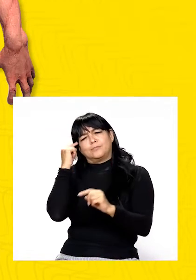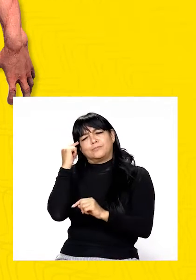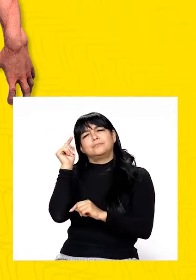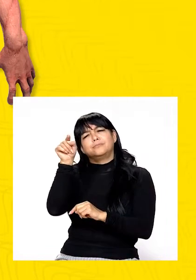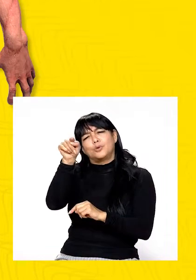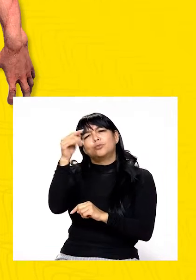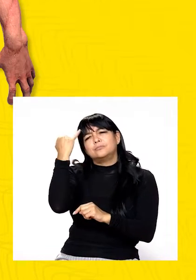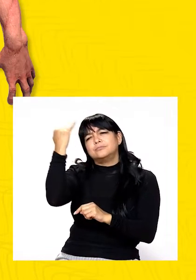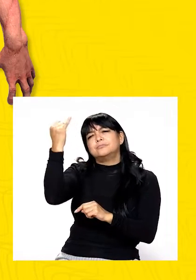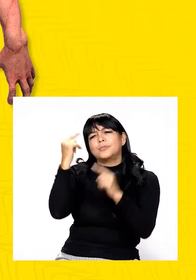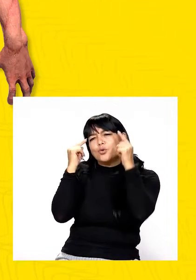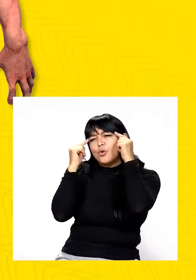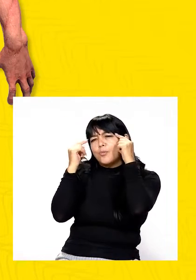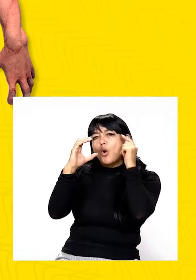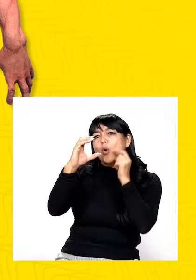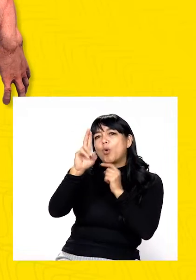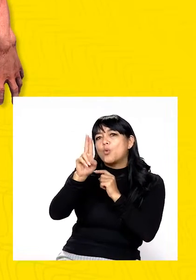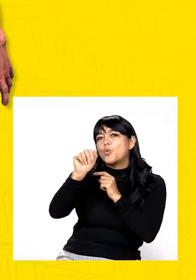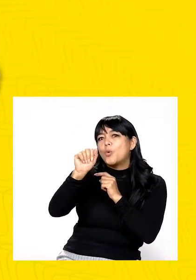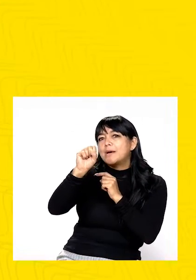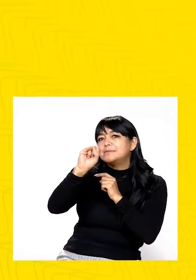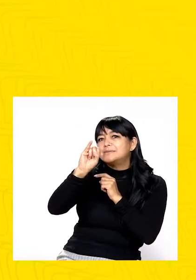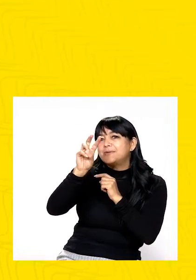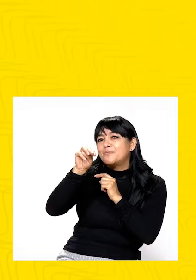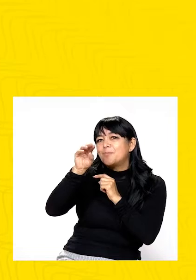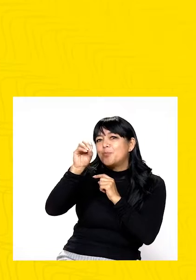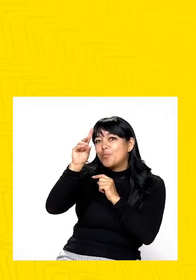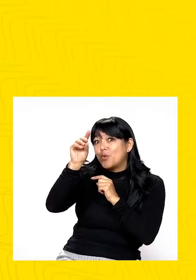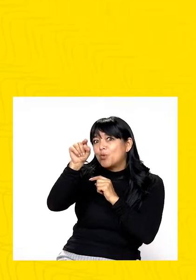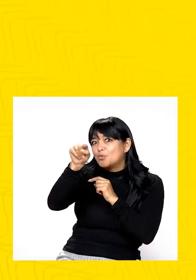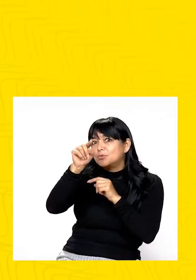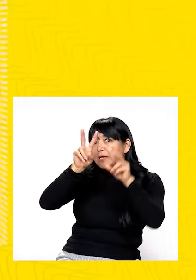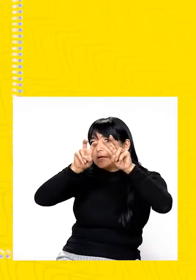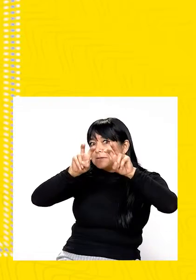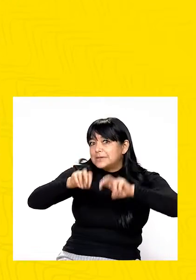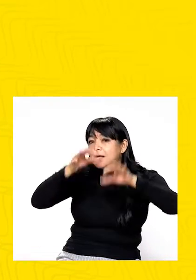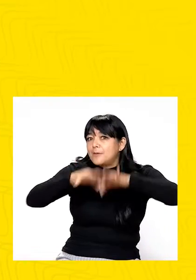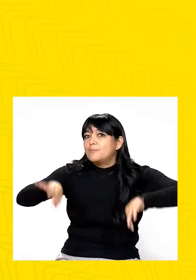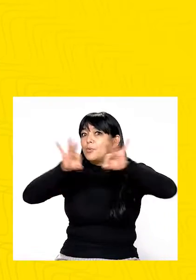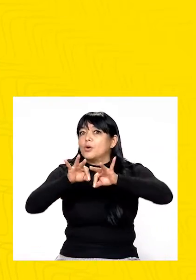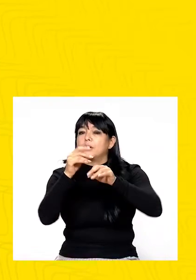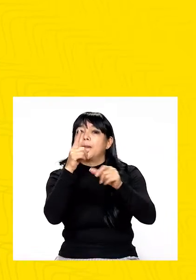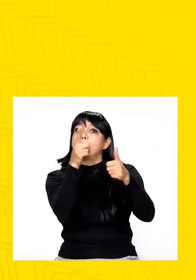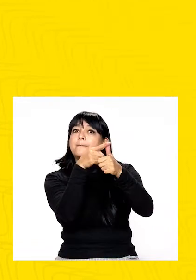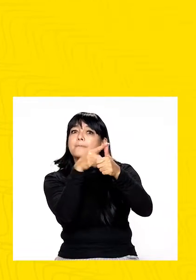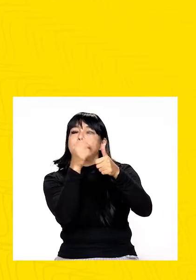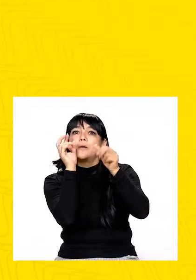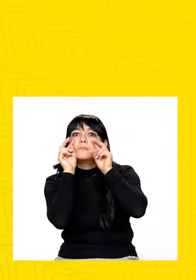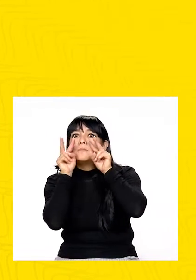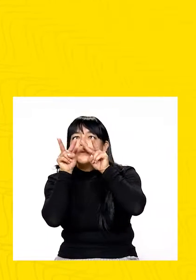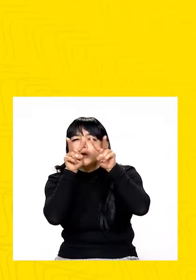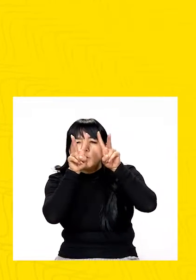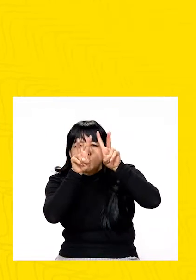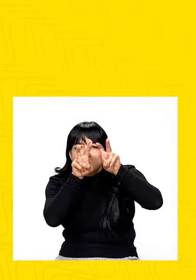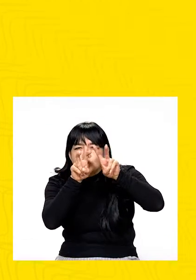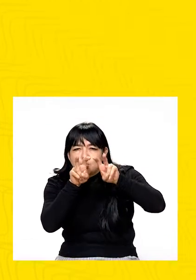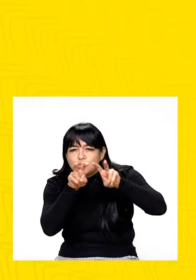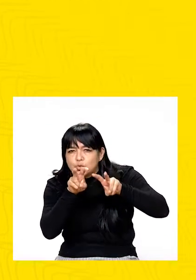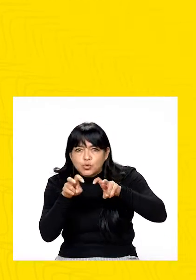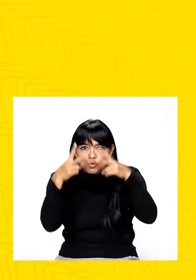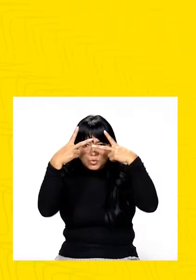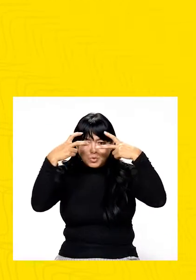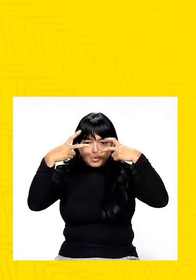se imagina usted a Quasimodo? Para hacer una descripción es importante 1.